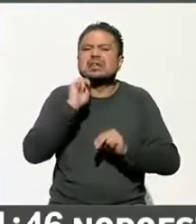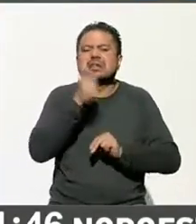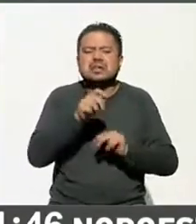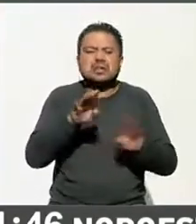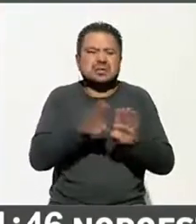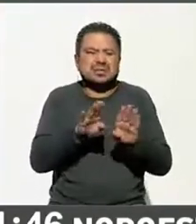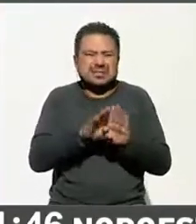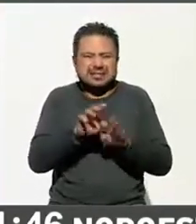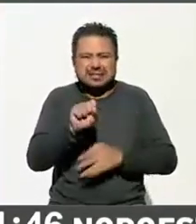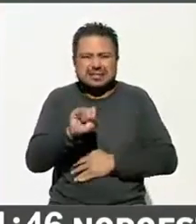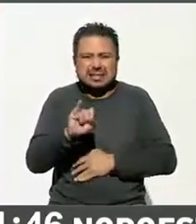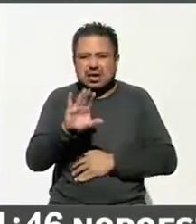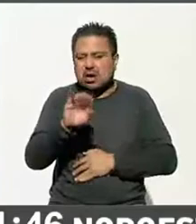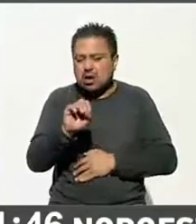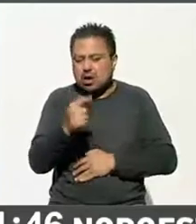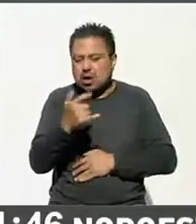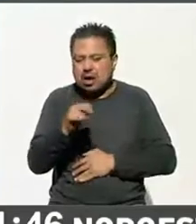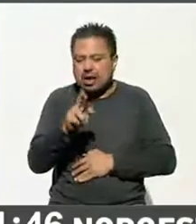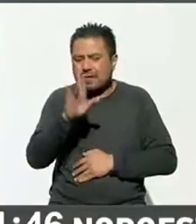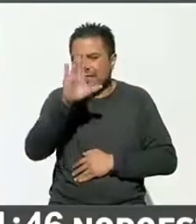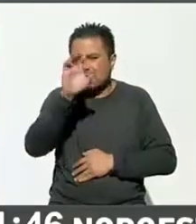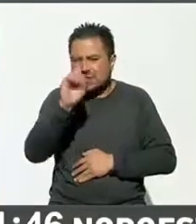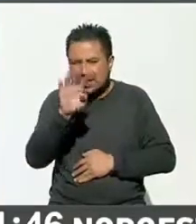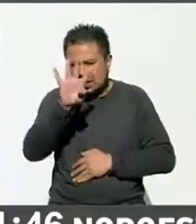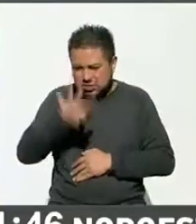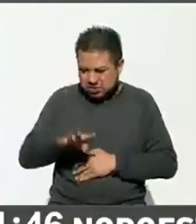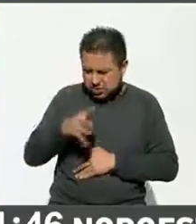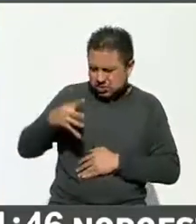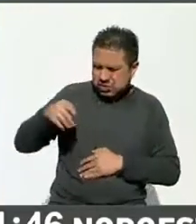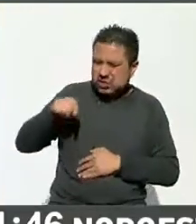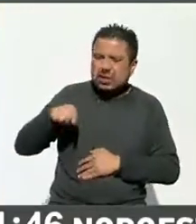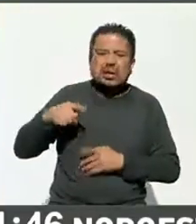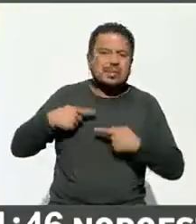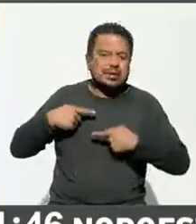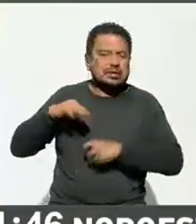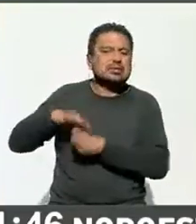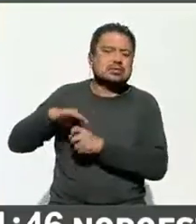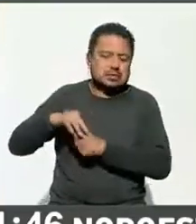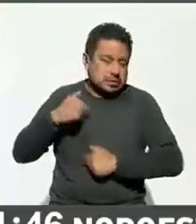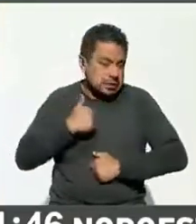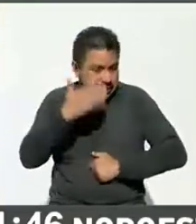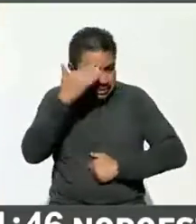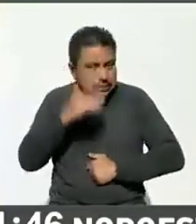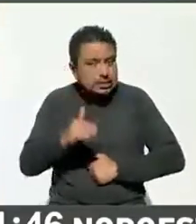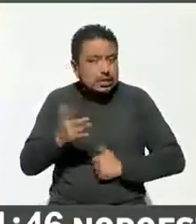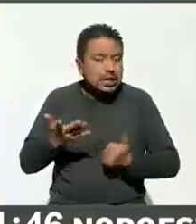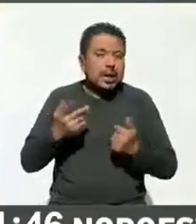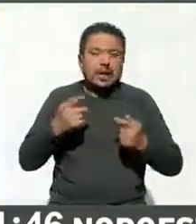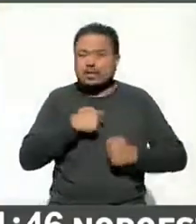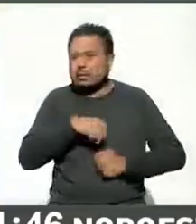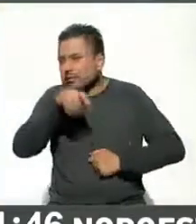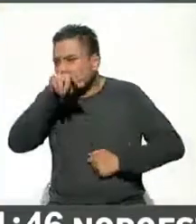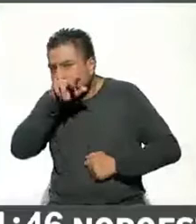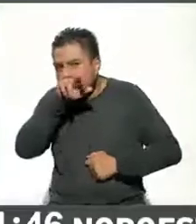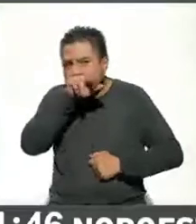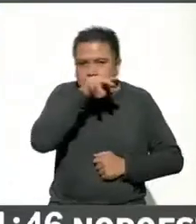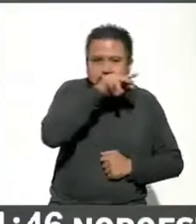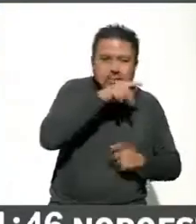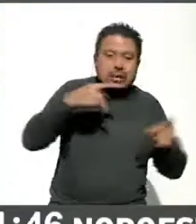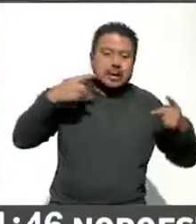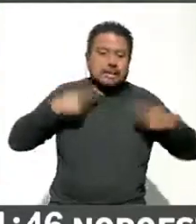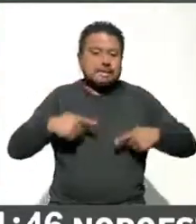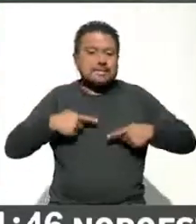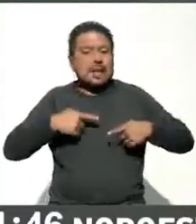psicográficos, es decir, las razones del elector. Sabemos que las preocupaciones de los